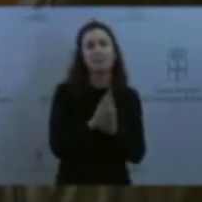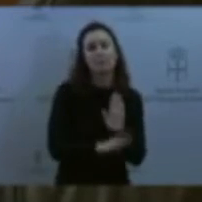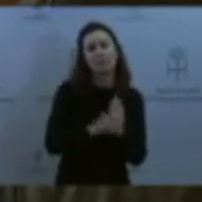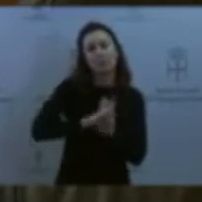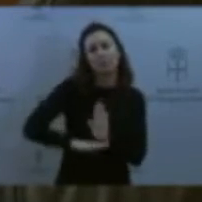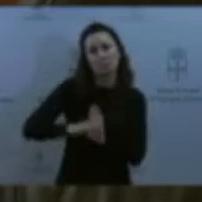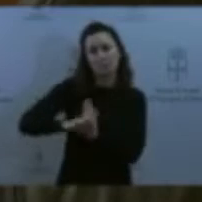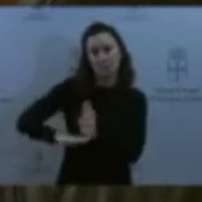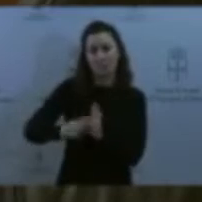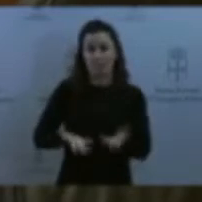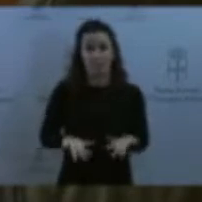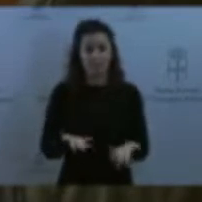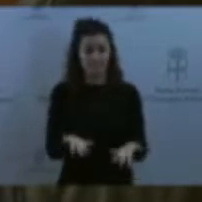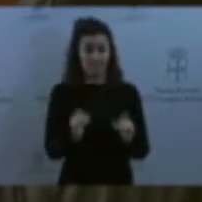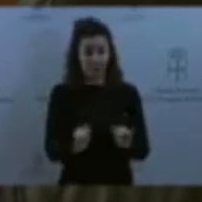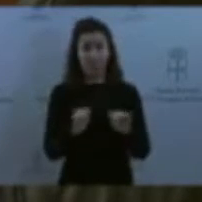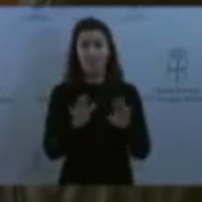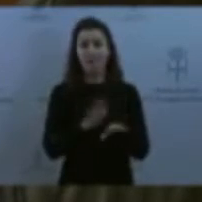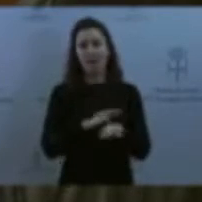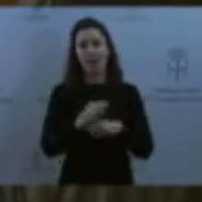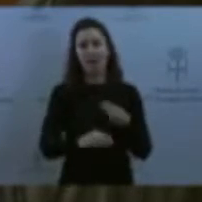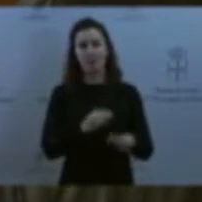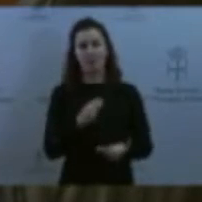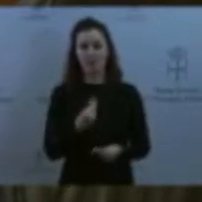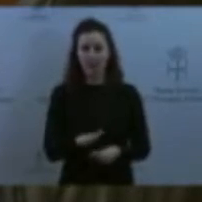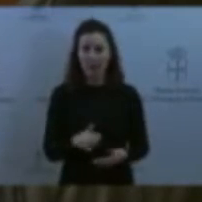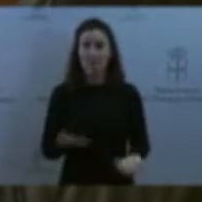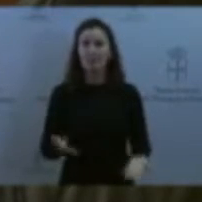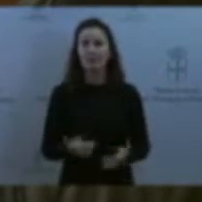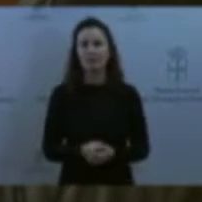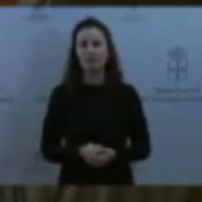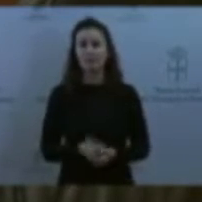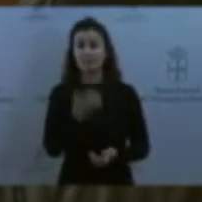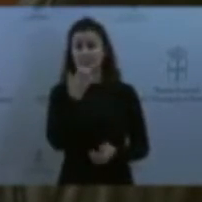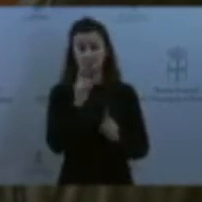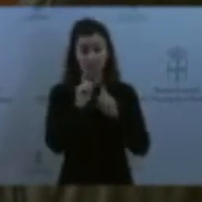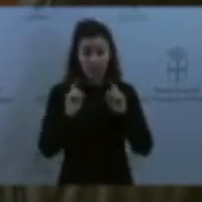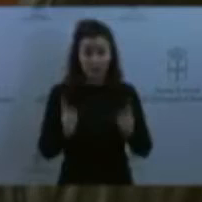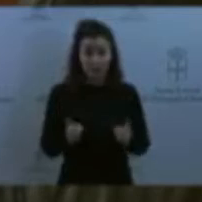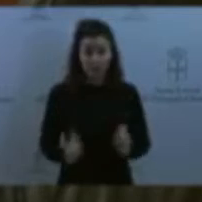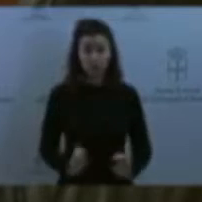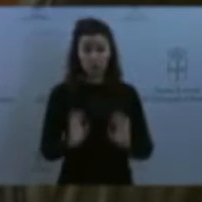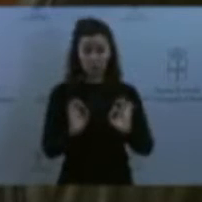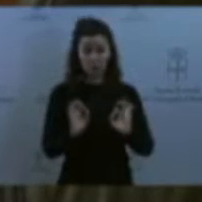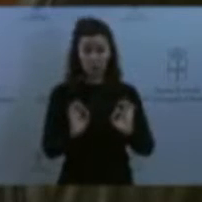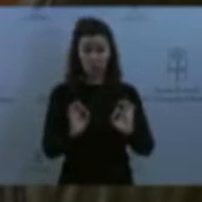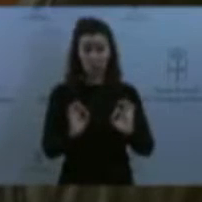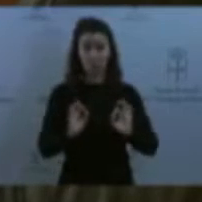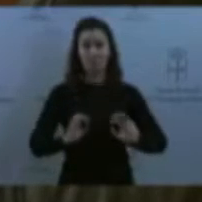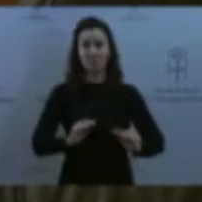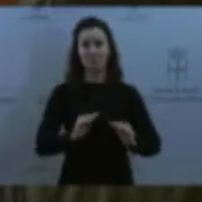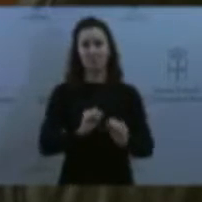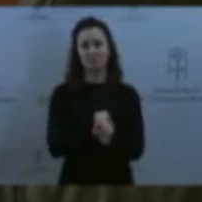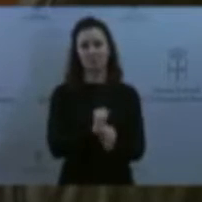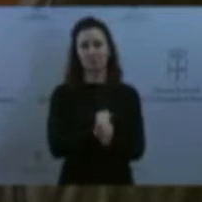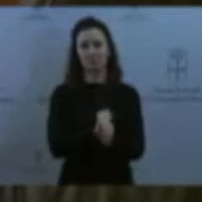actuaciones, pero si pregunta por el caso concreto de una actuación que se inició en 2015, pues